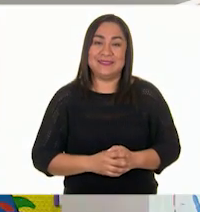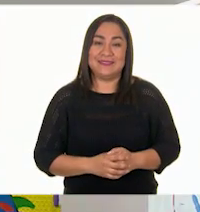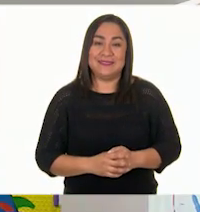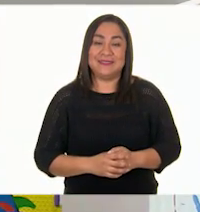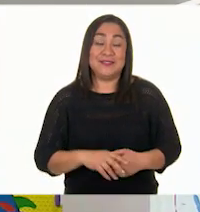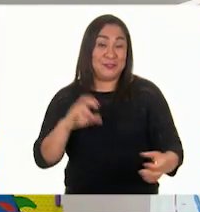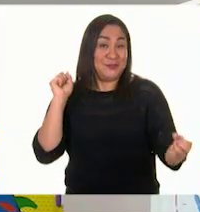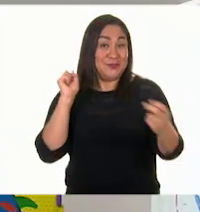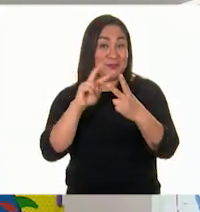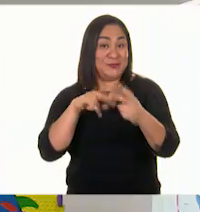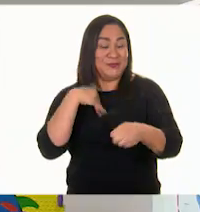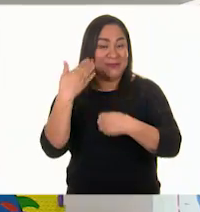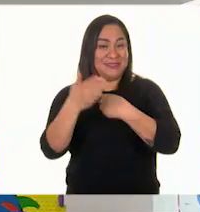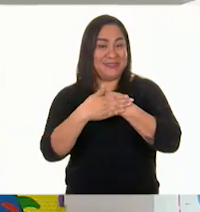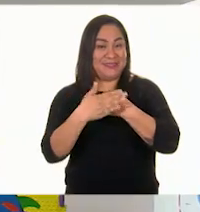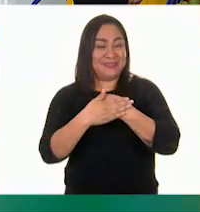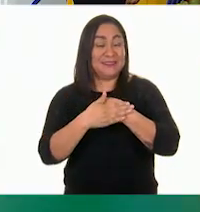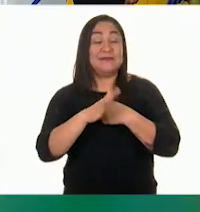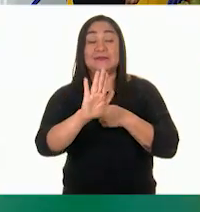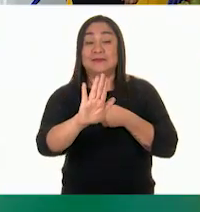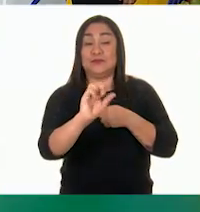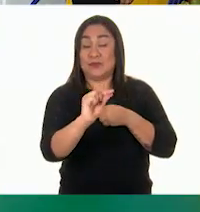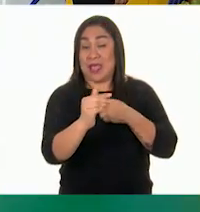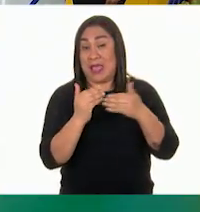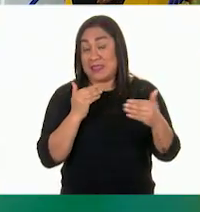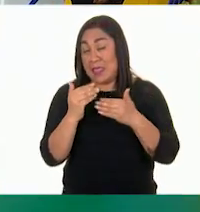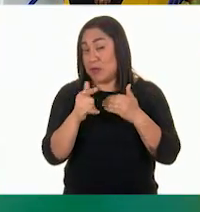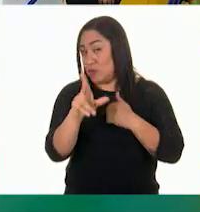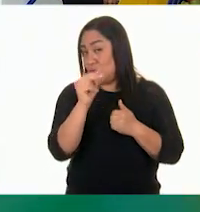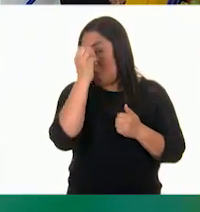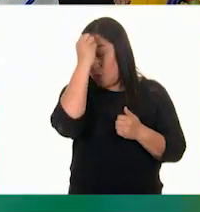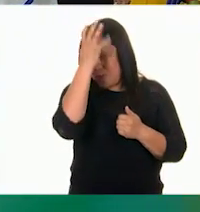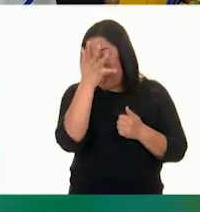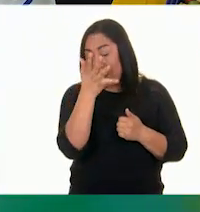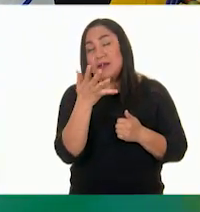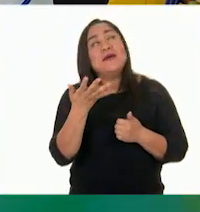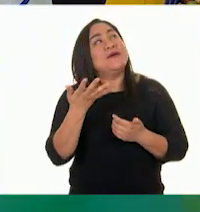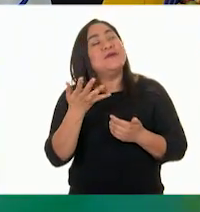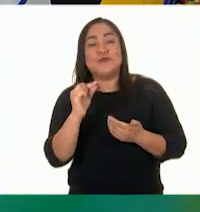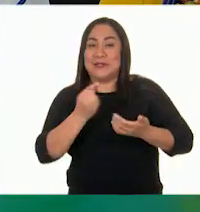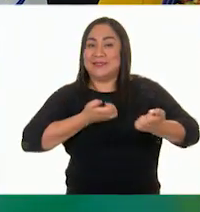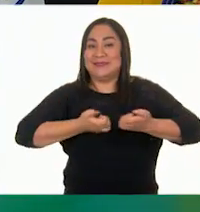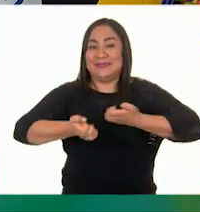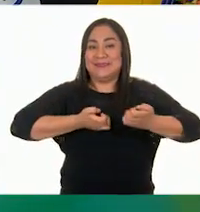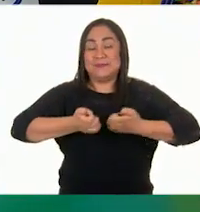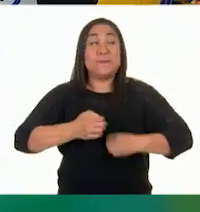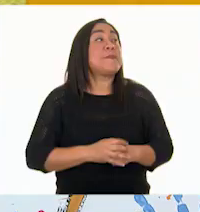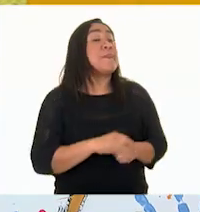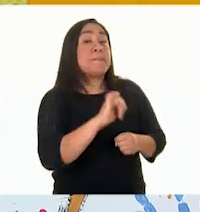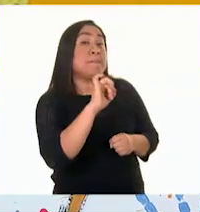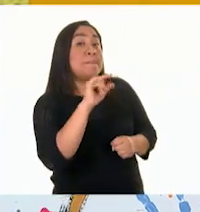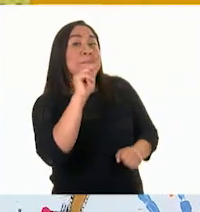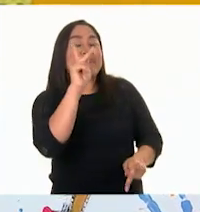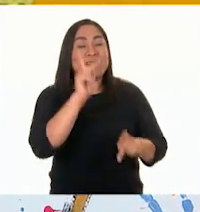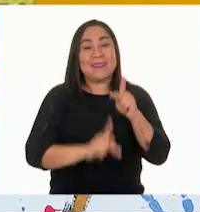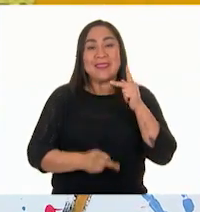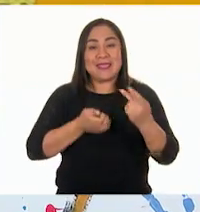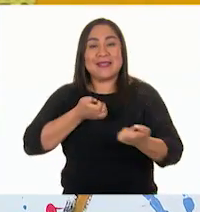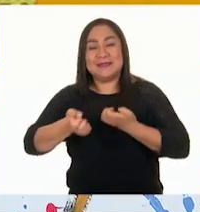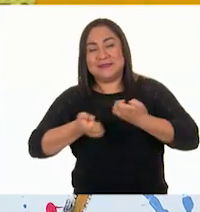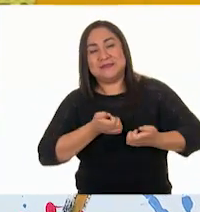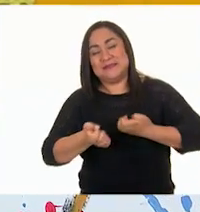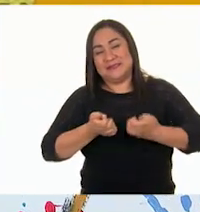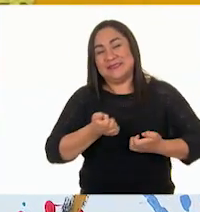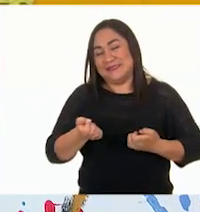Nos vemos hasta la próxima, pero antes no se te olvide, vamos a movernos Gloria. una pausa activa, vamos a